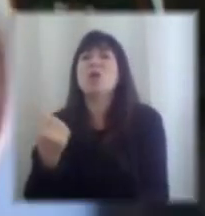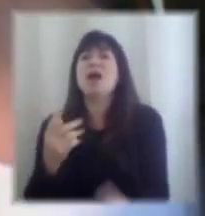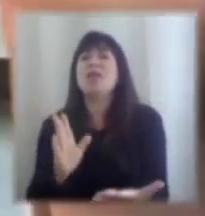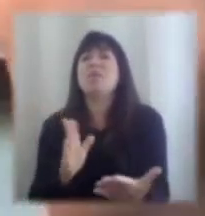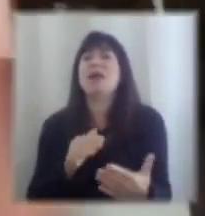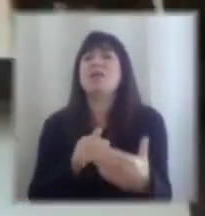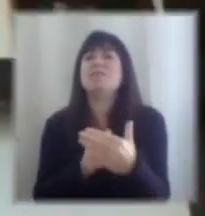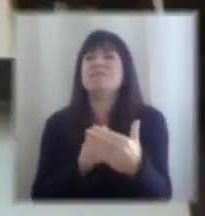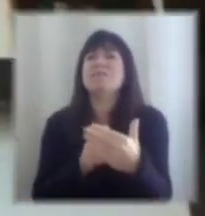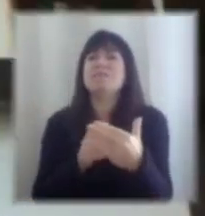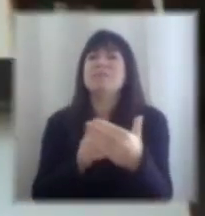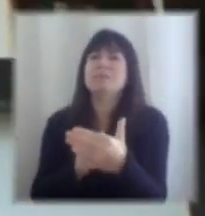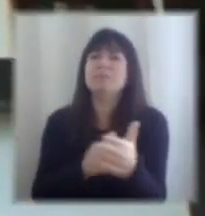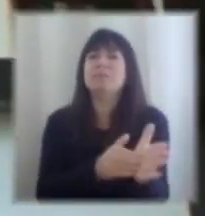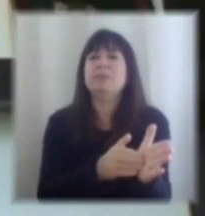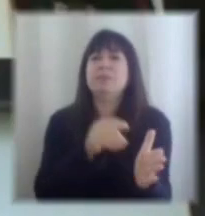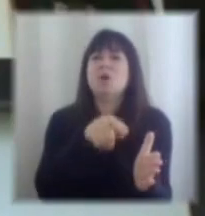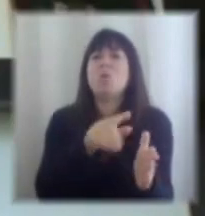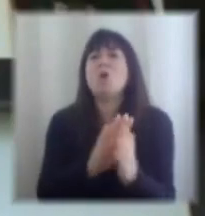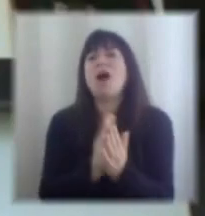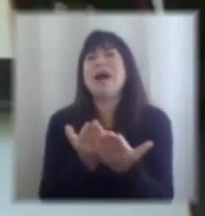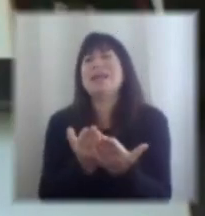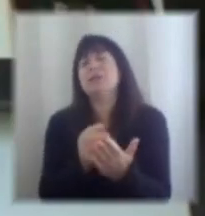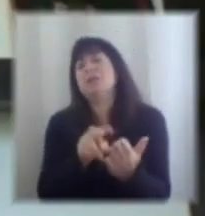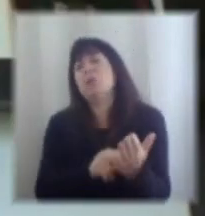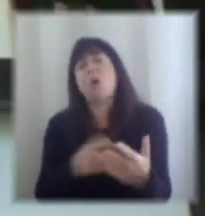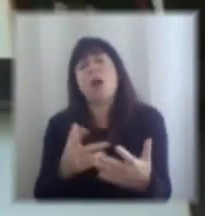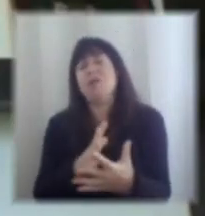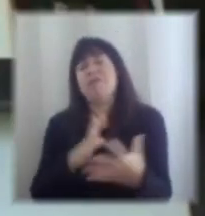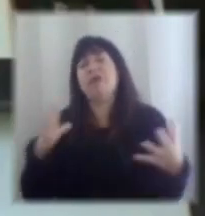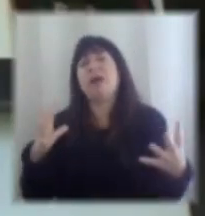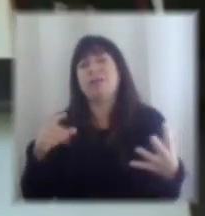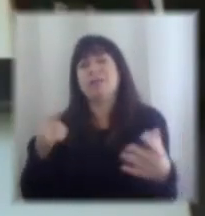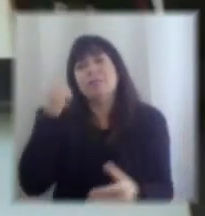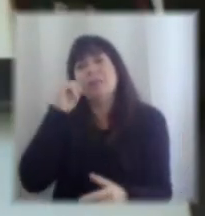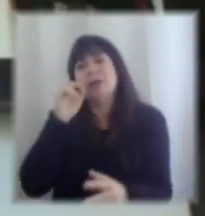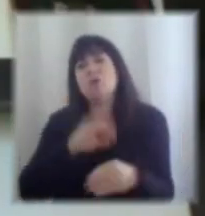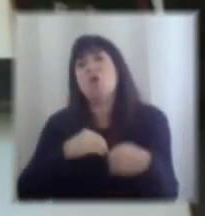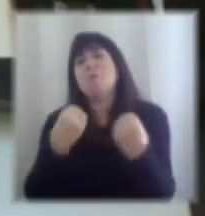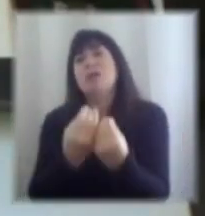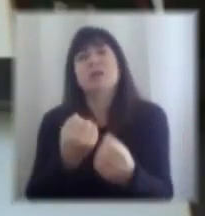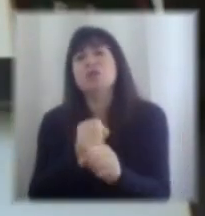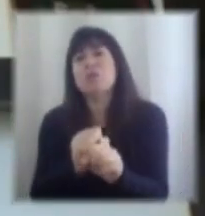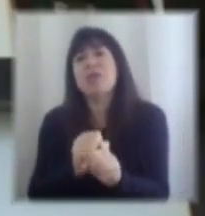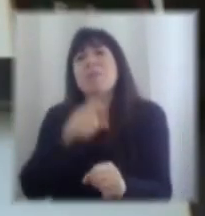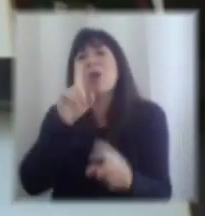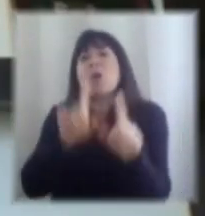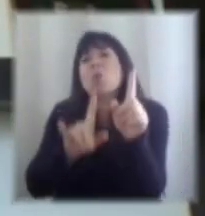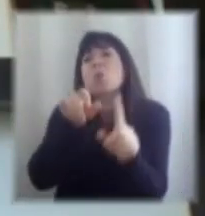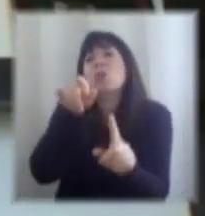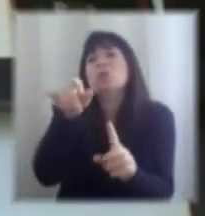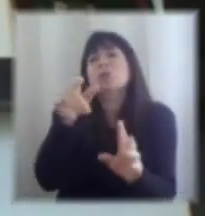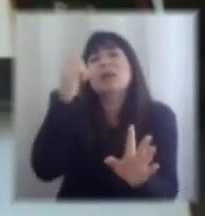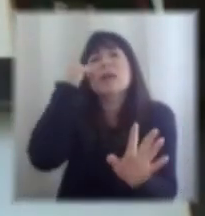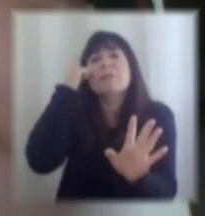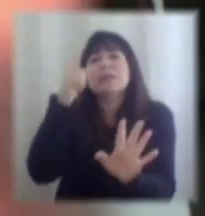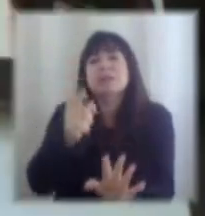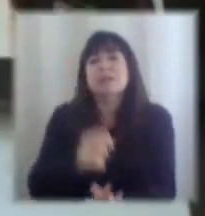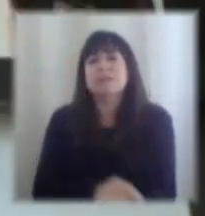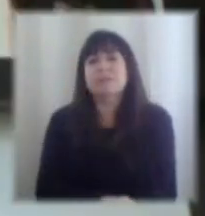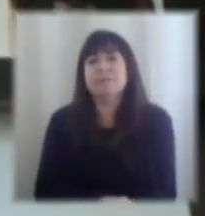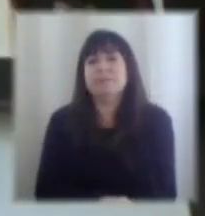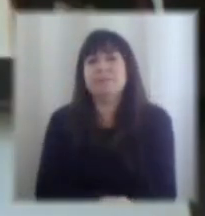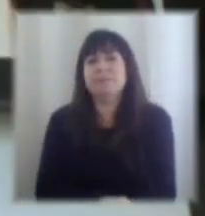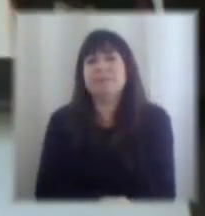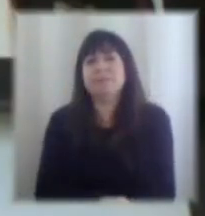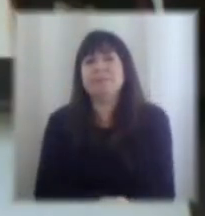inercia porque es una agenda demasiado ambiciosa como para tomarla en forma integral y aquí quería al fondo terminar la conversación ministra porque se tiene que irse salvo que se